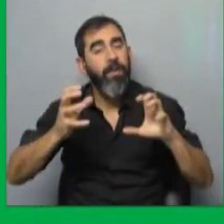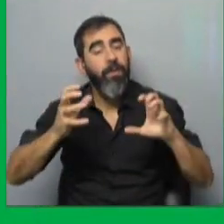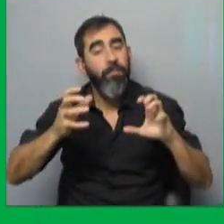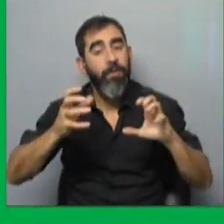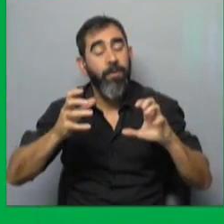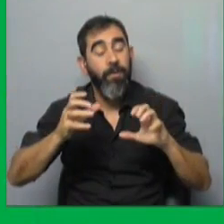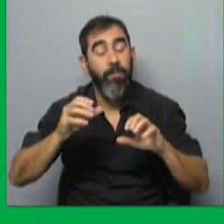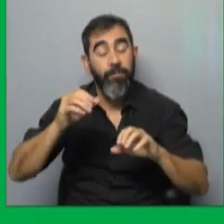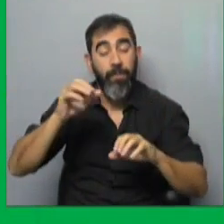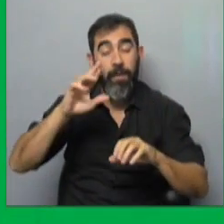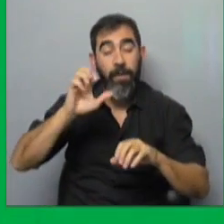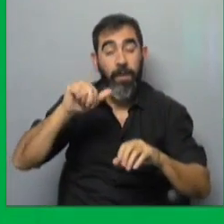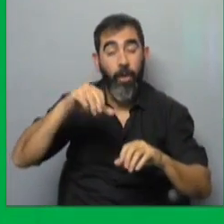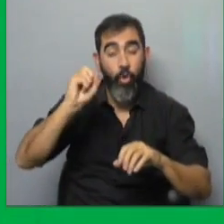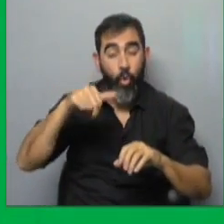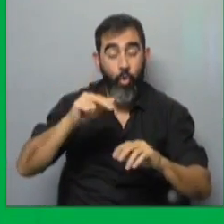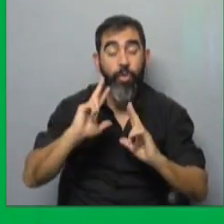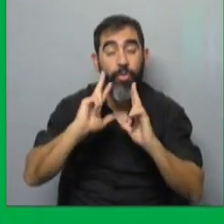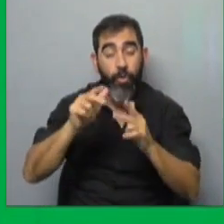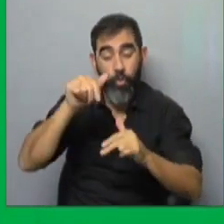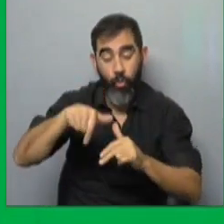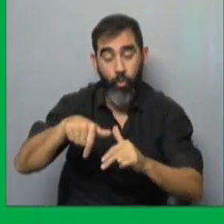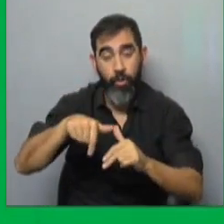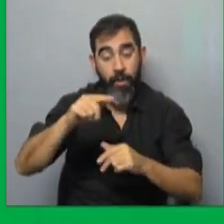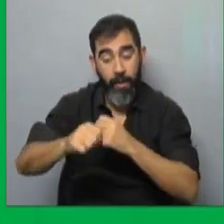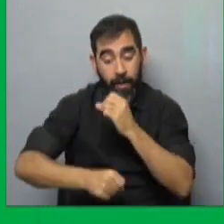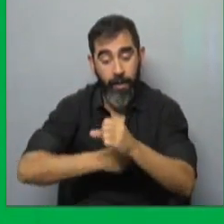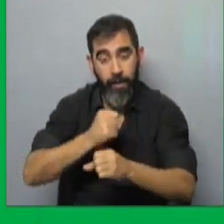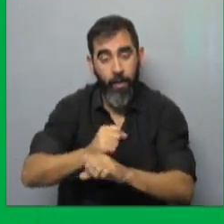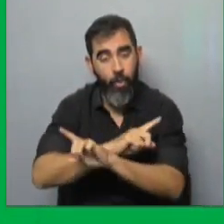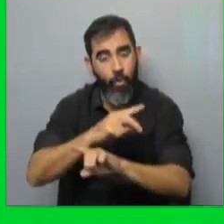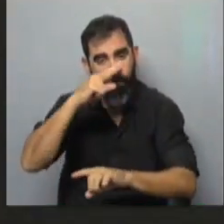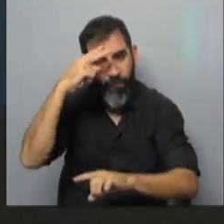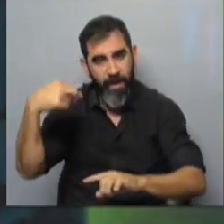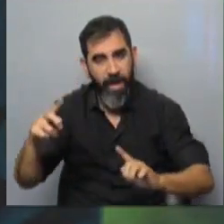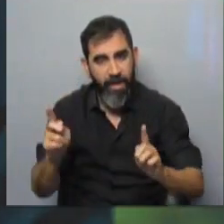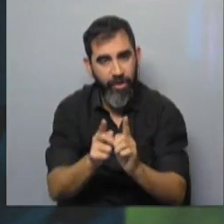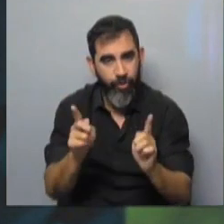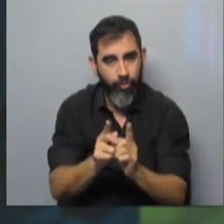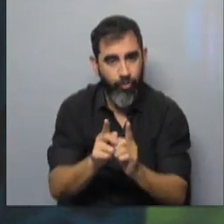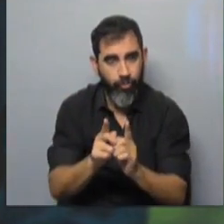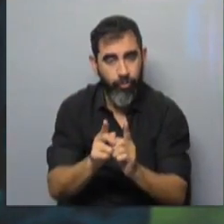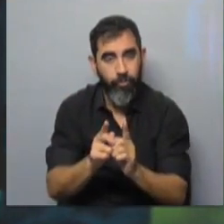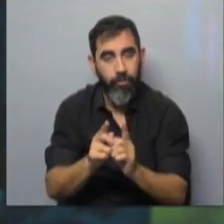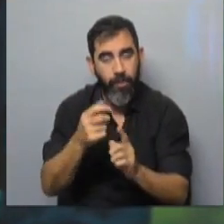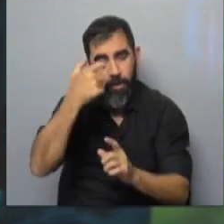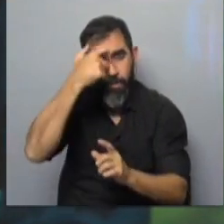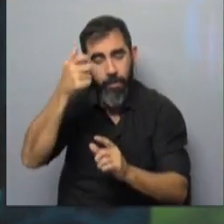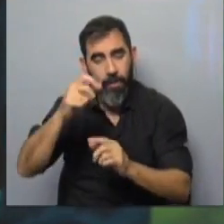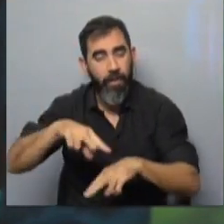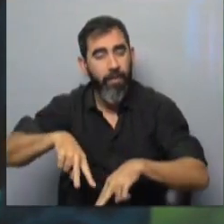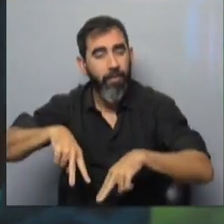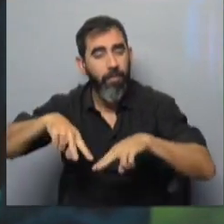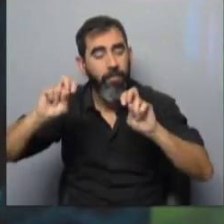meteoróloga Madeleine Renón dijo hoy aquí en Ciudad Viva que este año no va a haber veranillo de San Juan. Atención, la experta analizó los